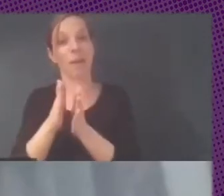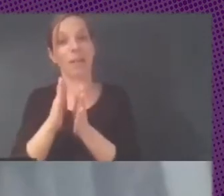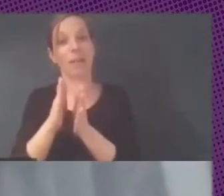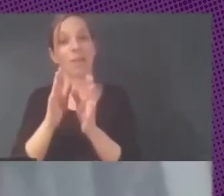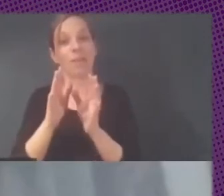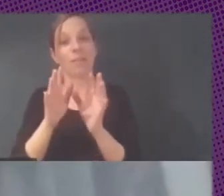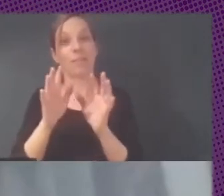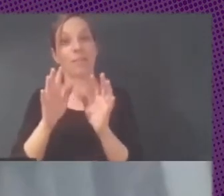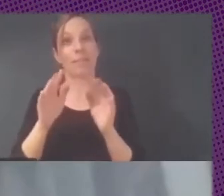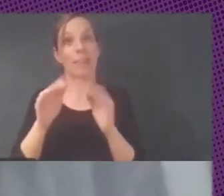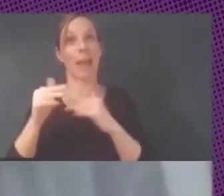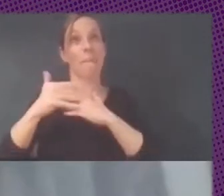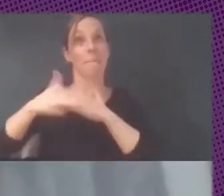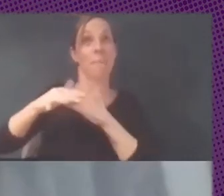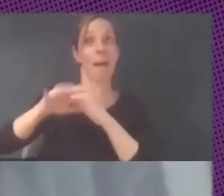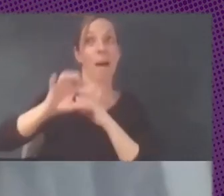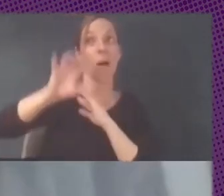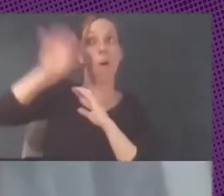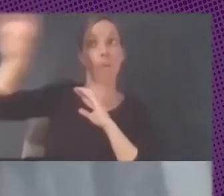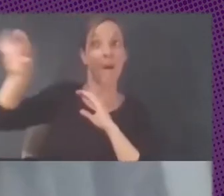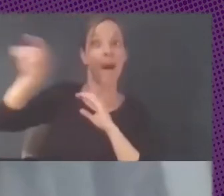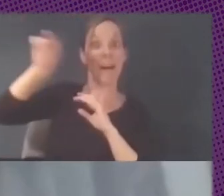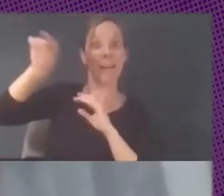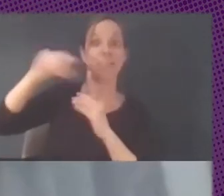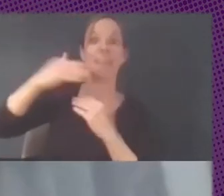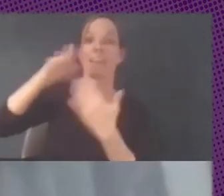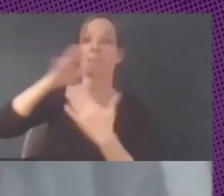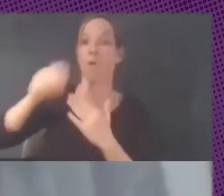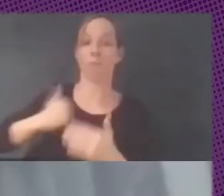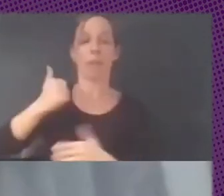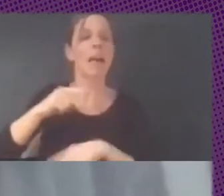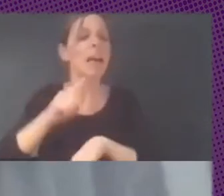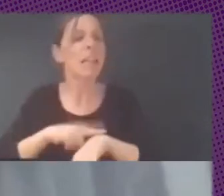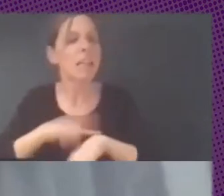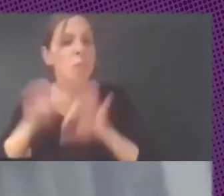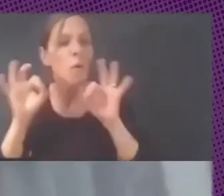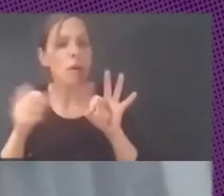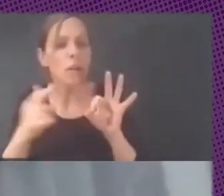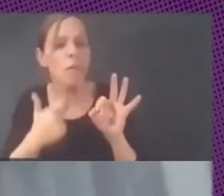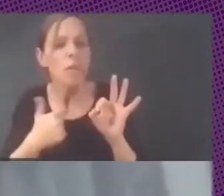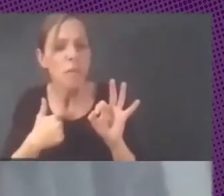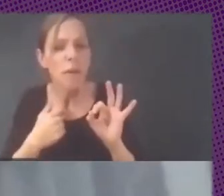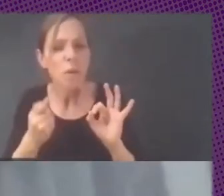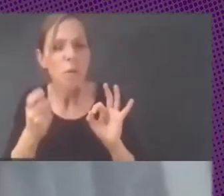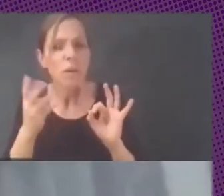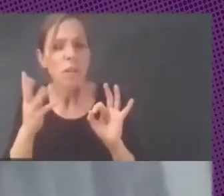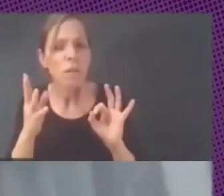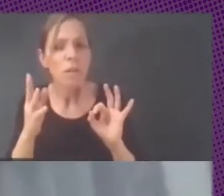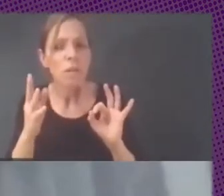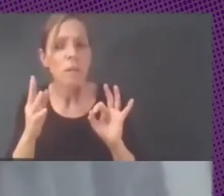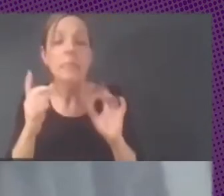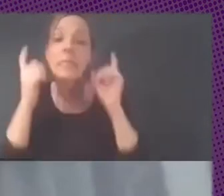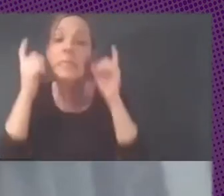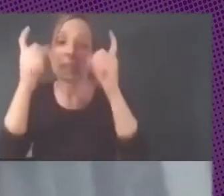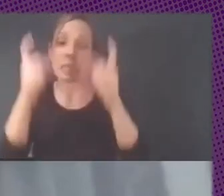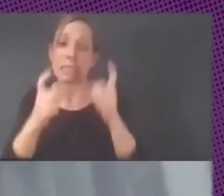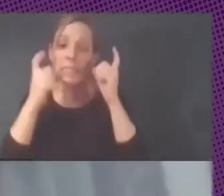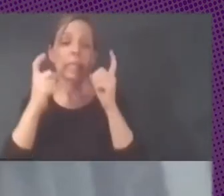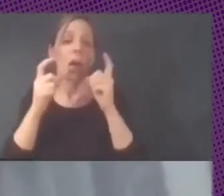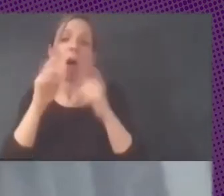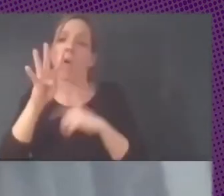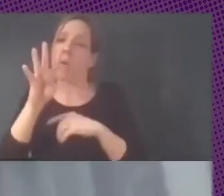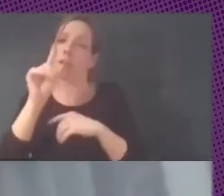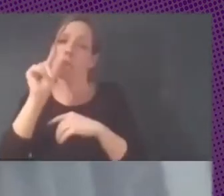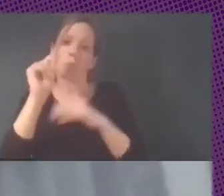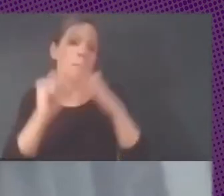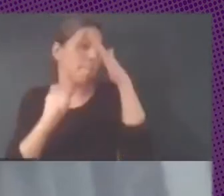del océano. ¿cuánto tiempo tengo exactamente? Vamos a intentar no excedernos de cuatro